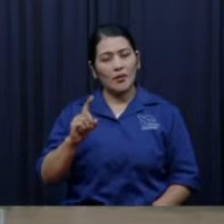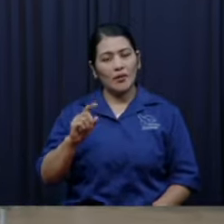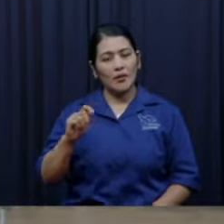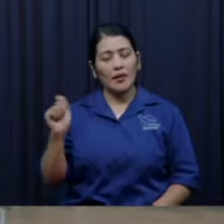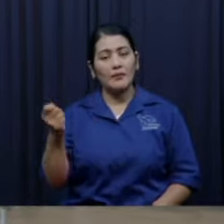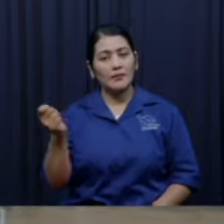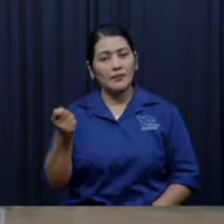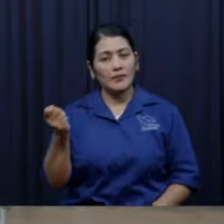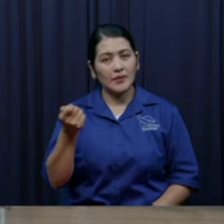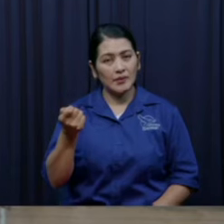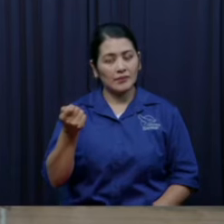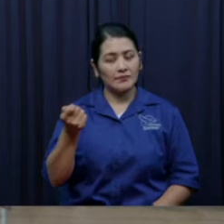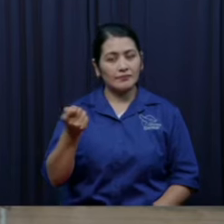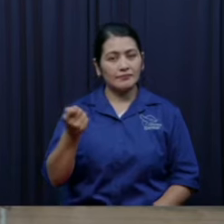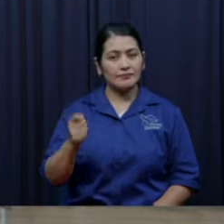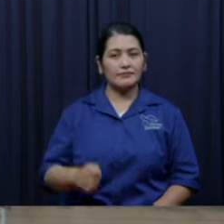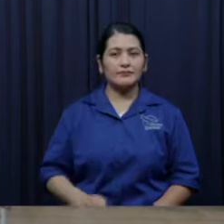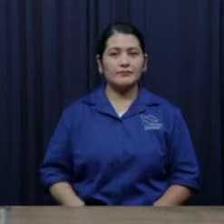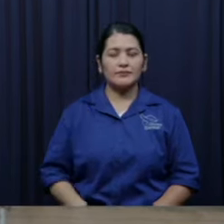pero él era